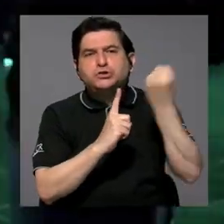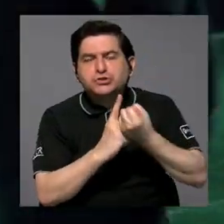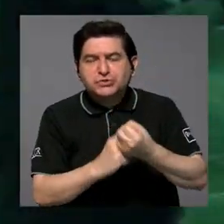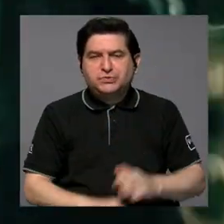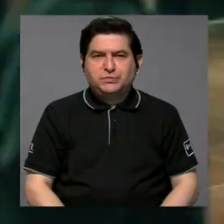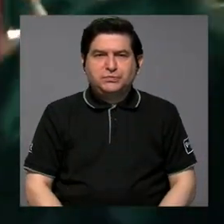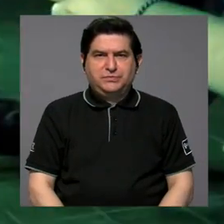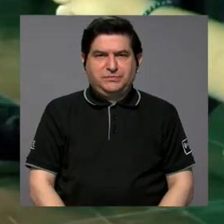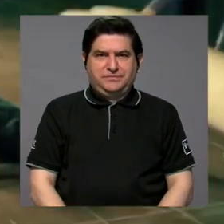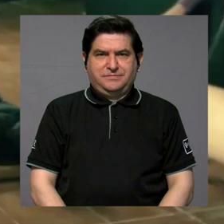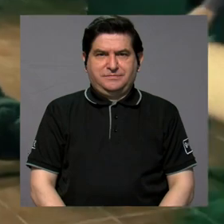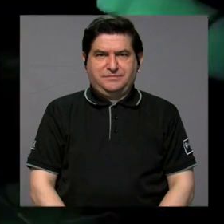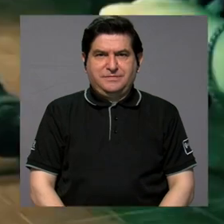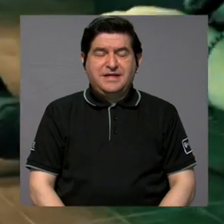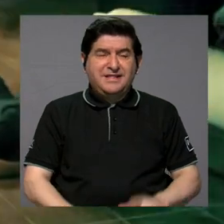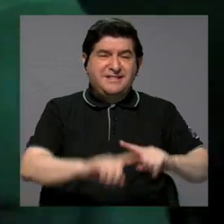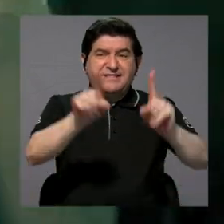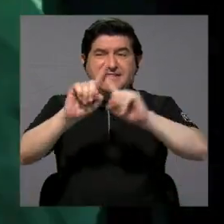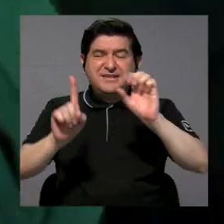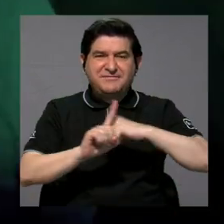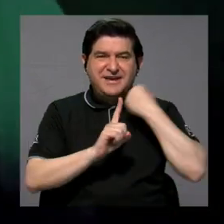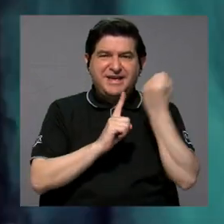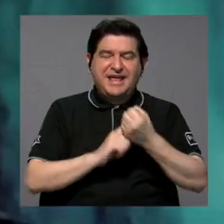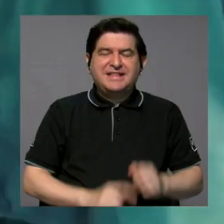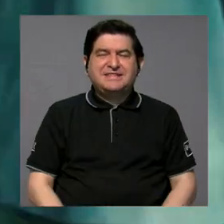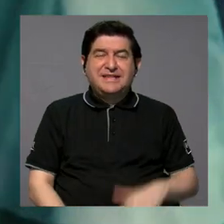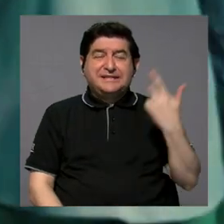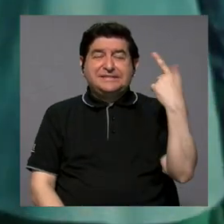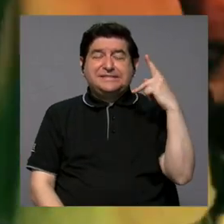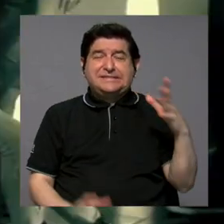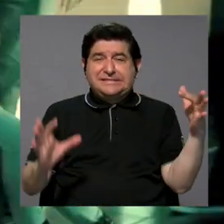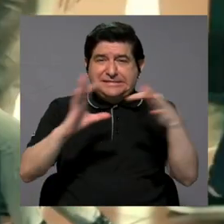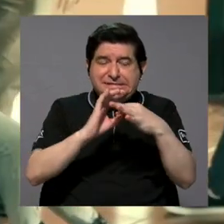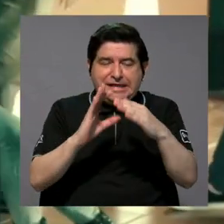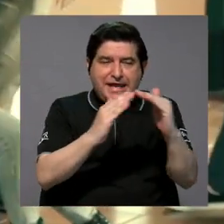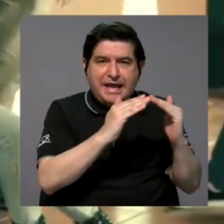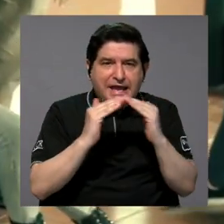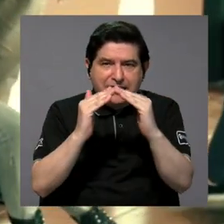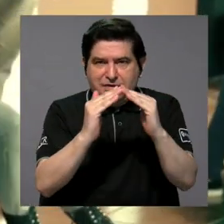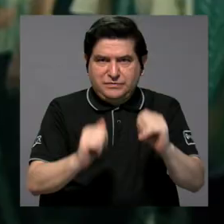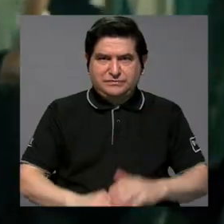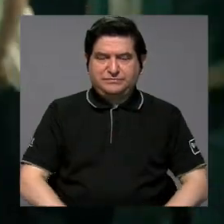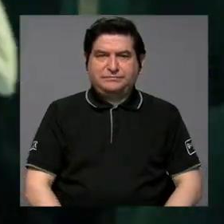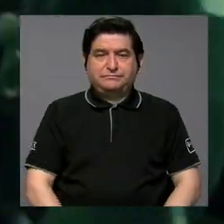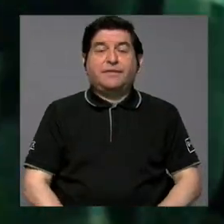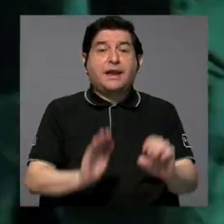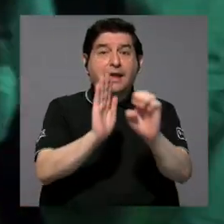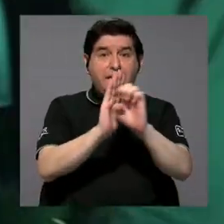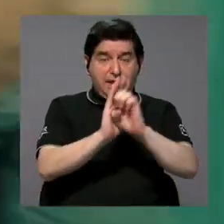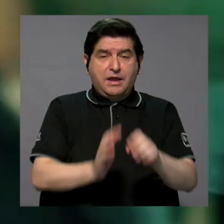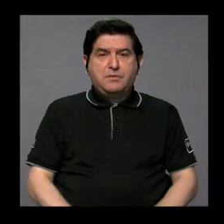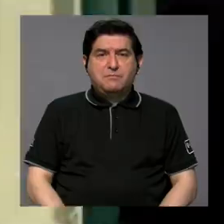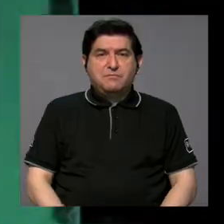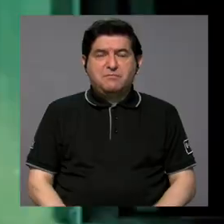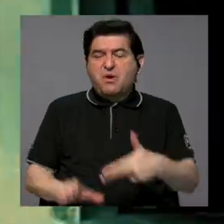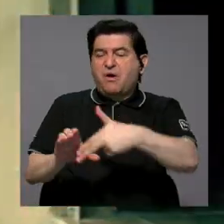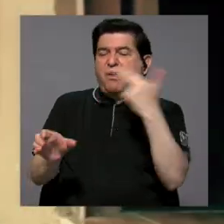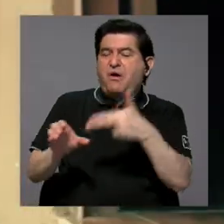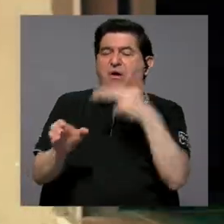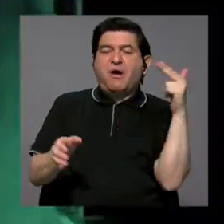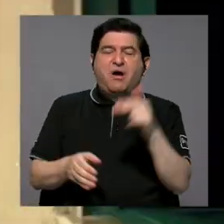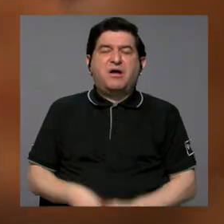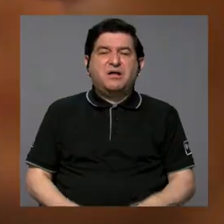en los cuales hay diversos factores de riesgos asociados a nivel de la comunidad, por ejemplo, que exista deserción escolar.